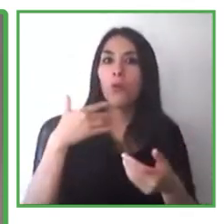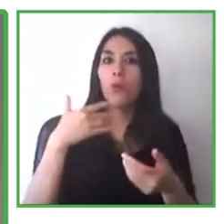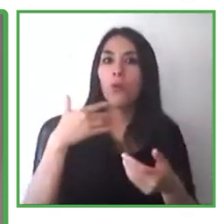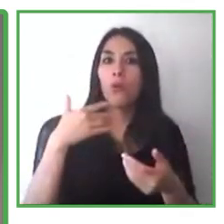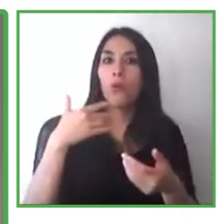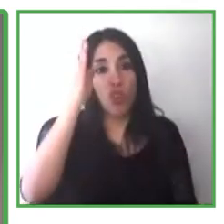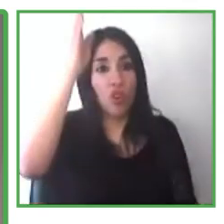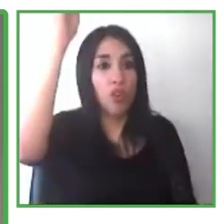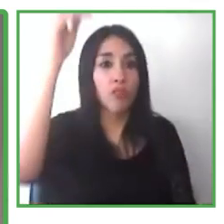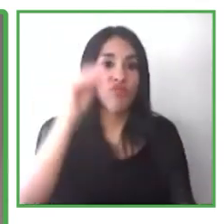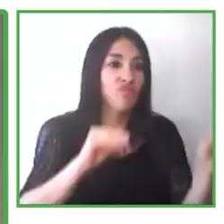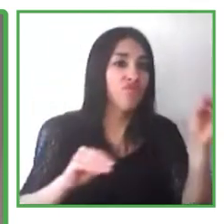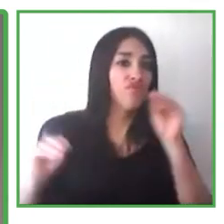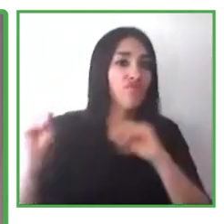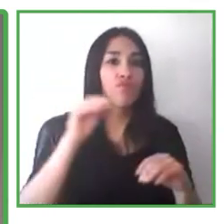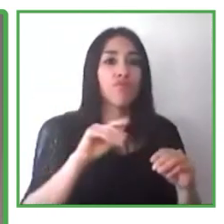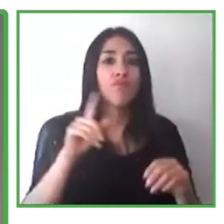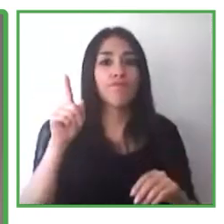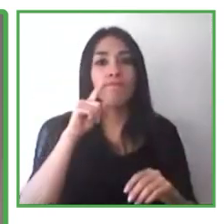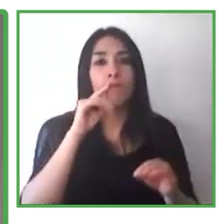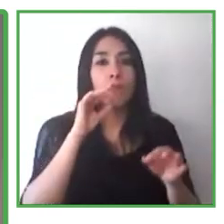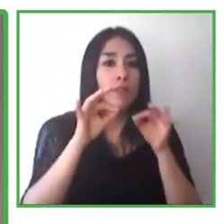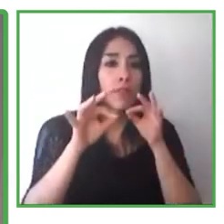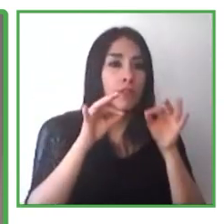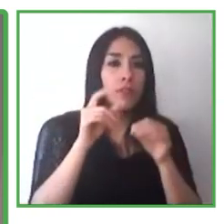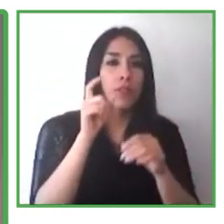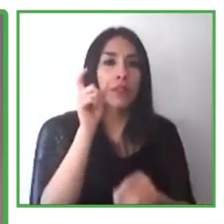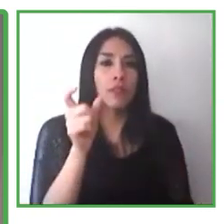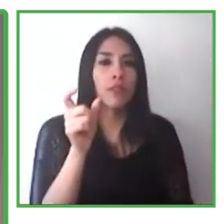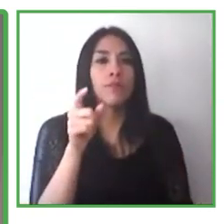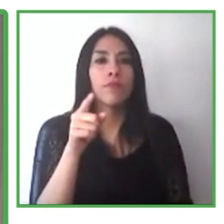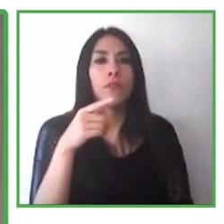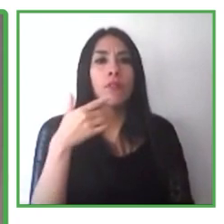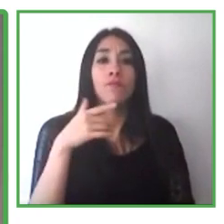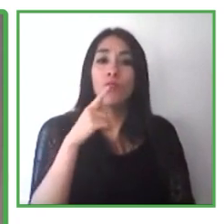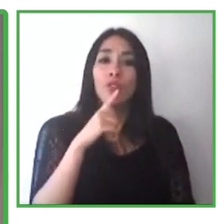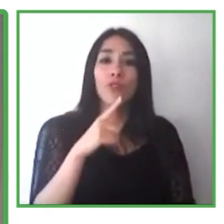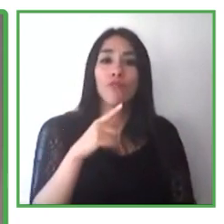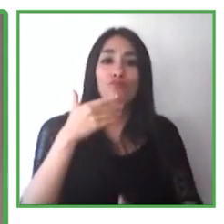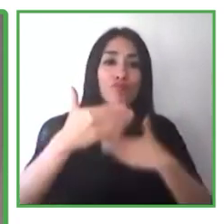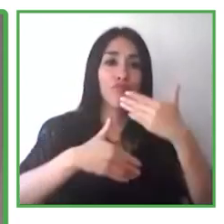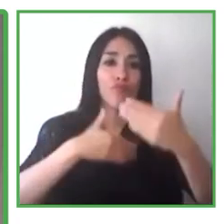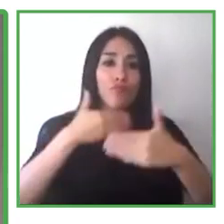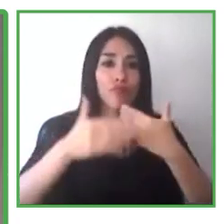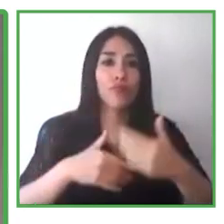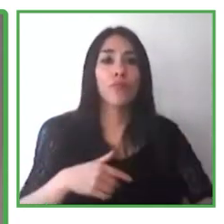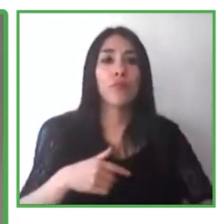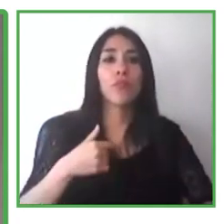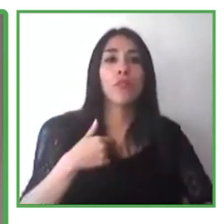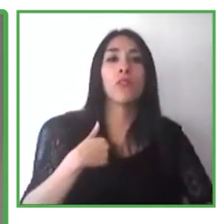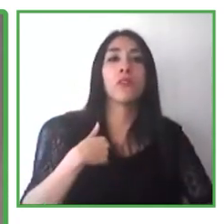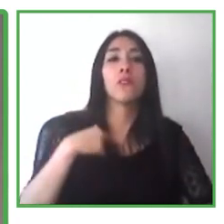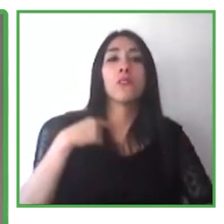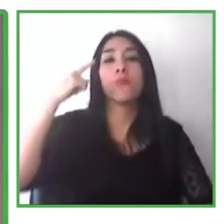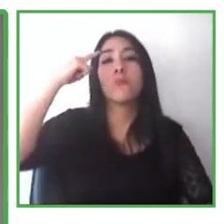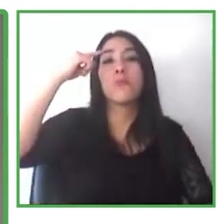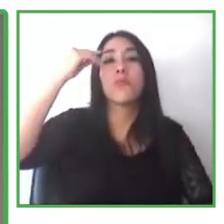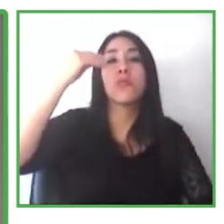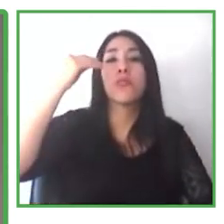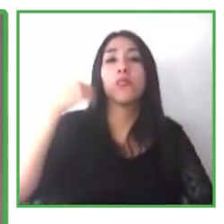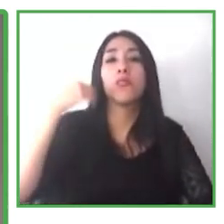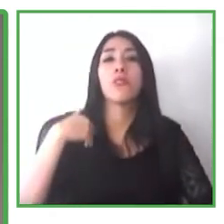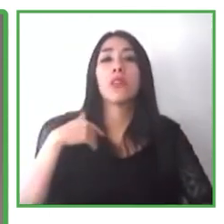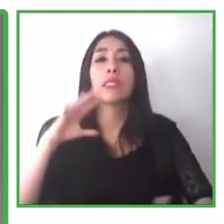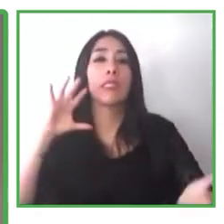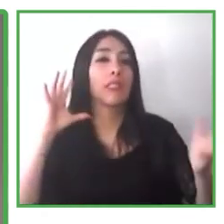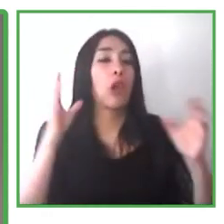conclusión fue muy similar a lo de Jessica, ¿cierto? Hacer algo y no esperes cambiar el mundo de la noche a la mañana, no. Pero bueno, vamos a